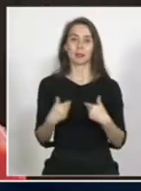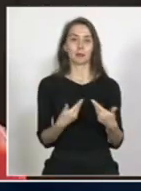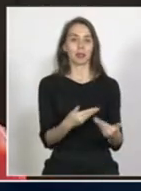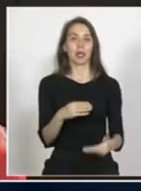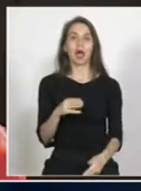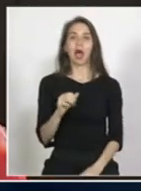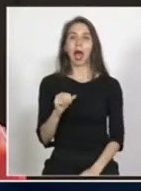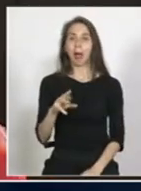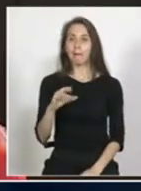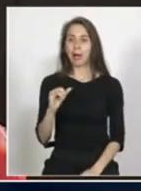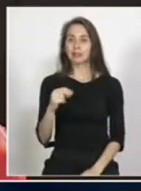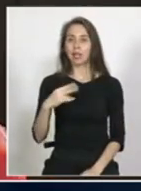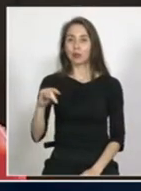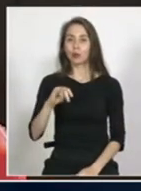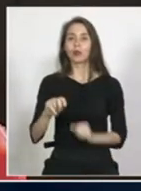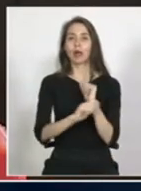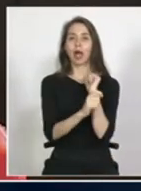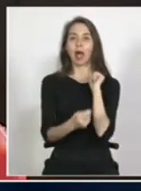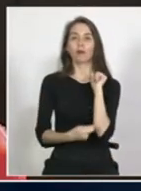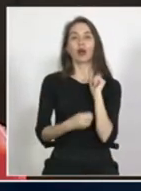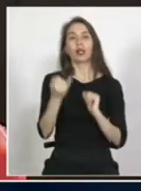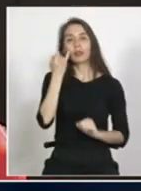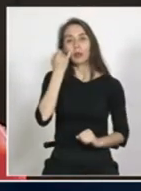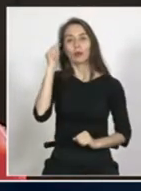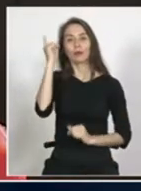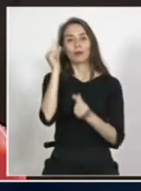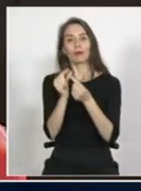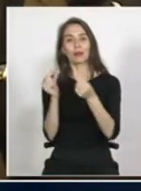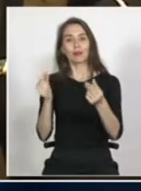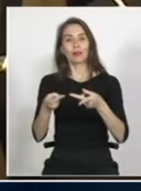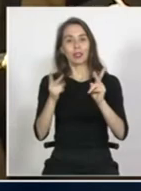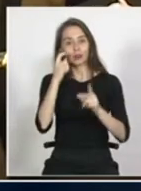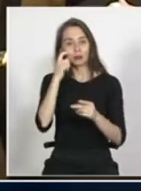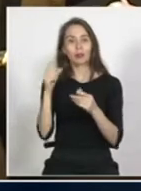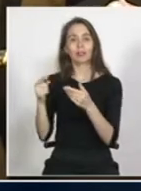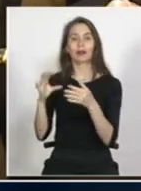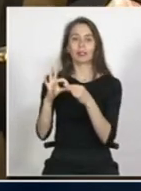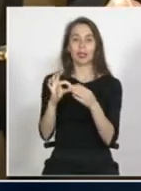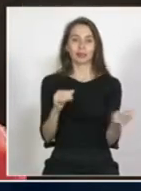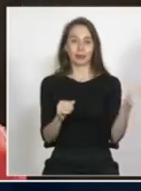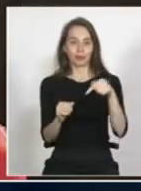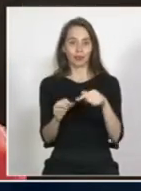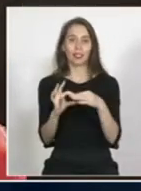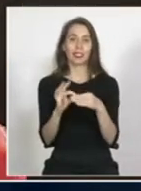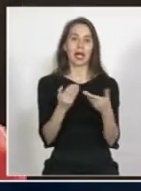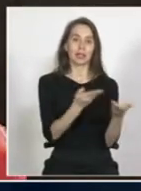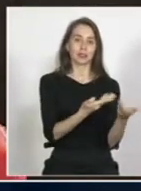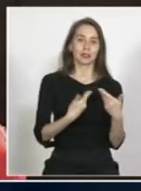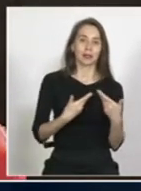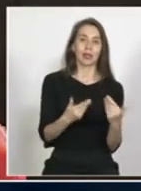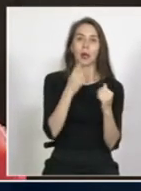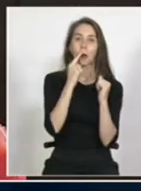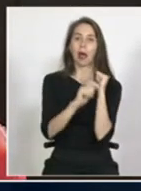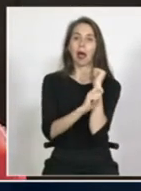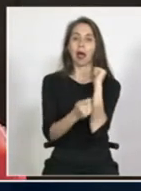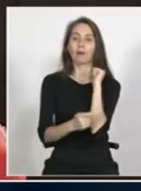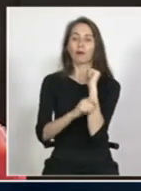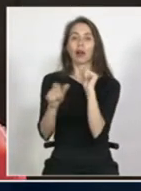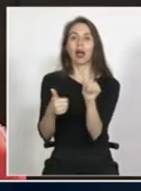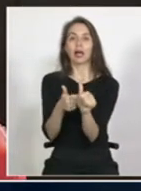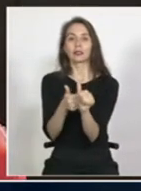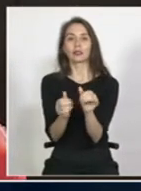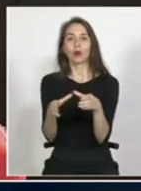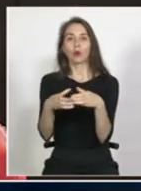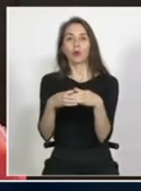Núñez, abogada del Instituto Nacional de Derecho Humano, gracias por venir. Gracias a ustedes. Y Patricio Rojas, abogado y asesor legal del colectivo